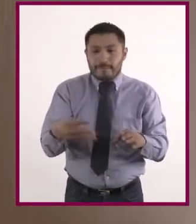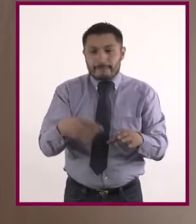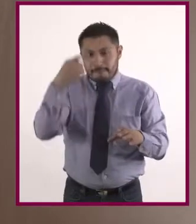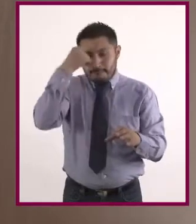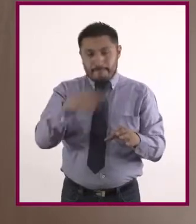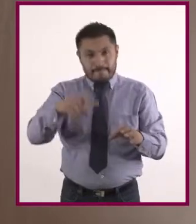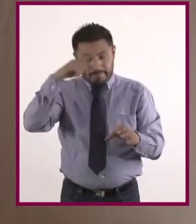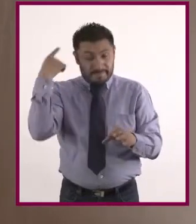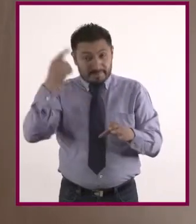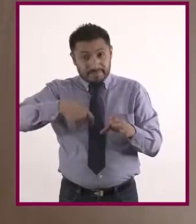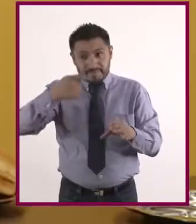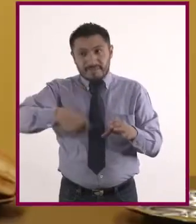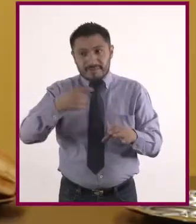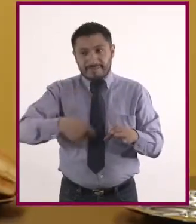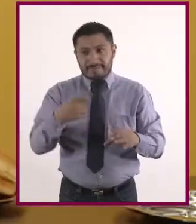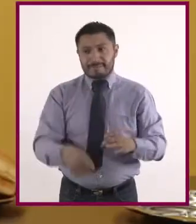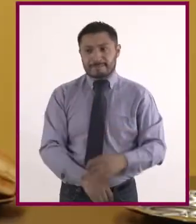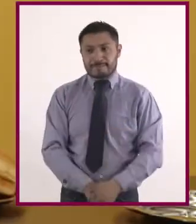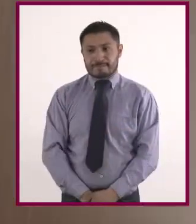mezcla.